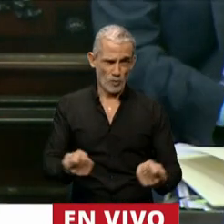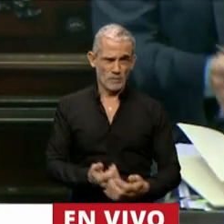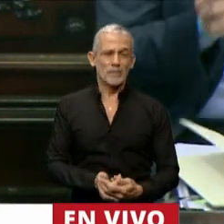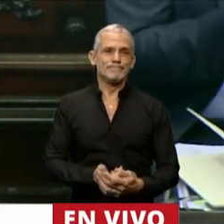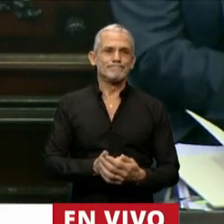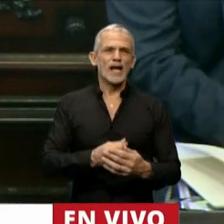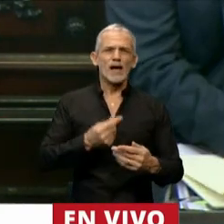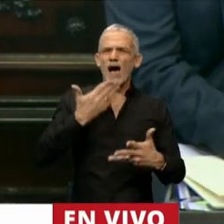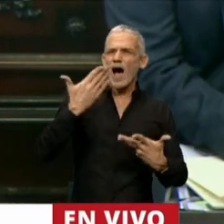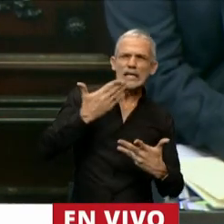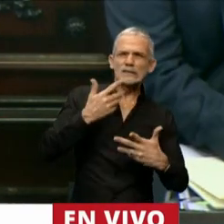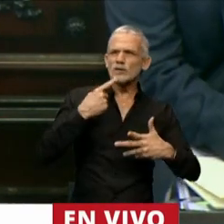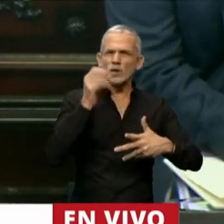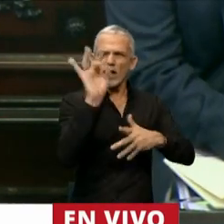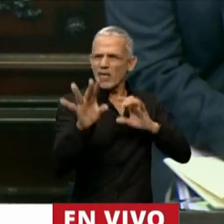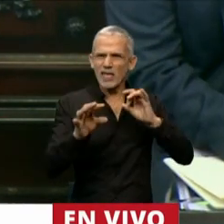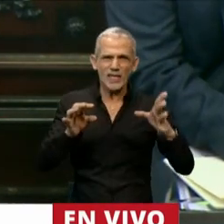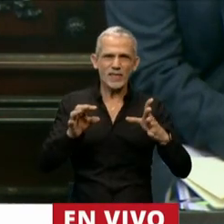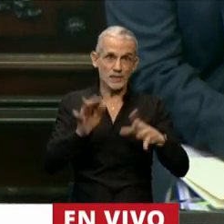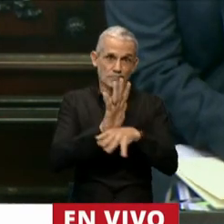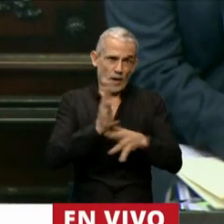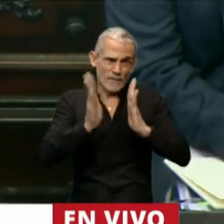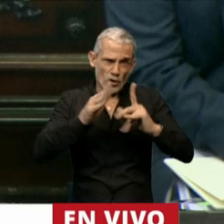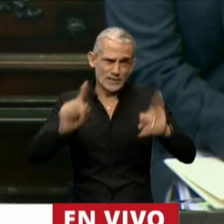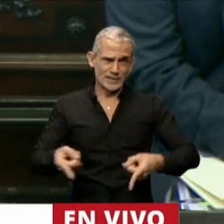El discurso del odio entonces como una forma de violencia.